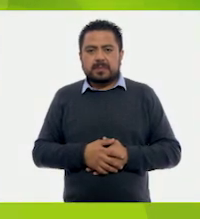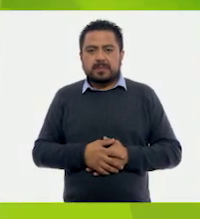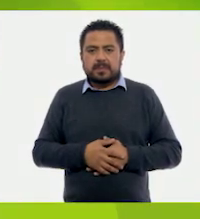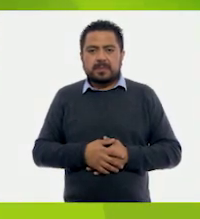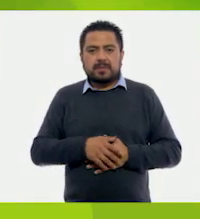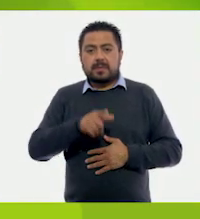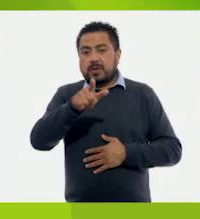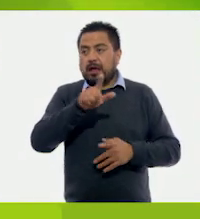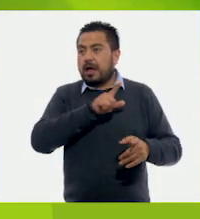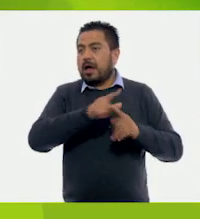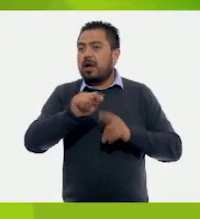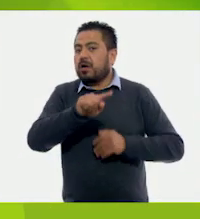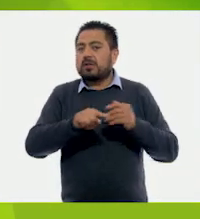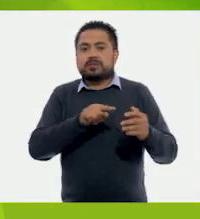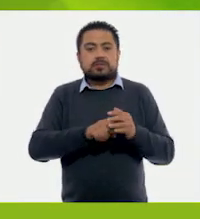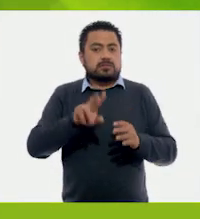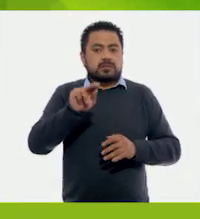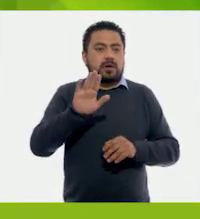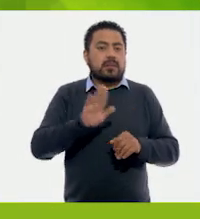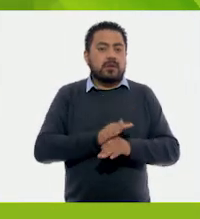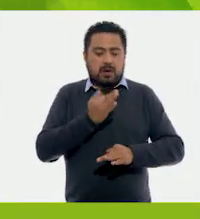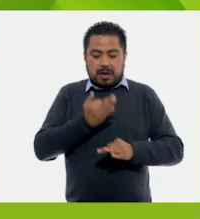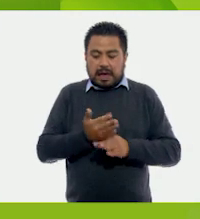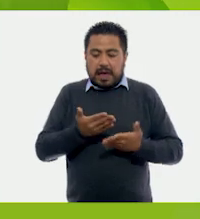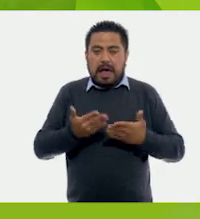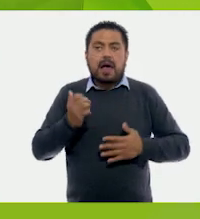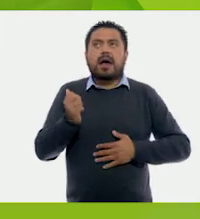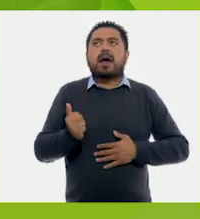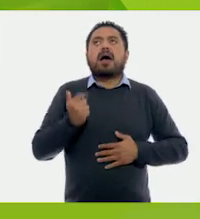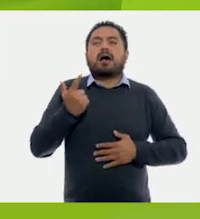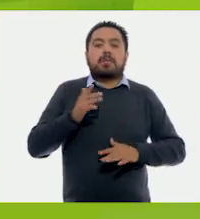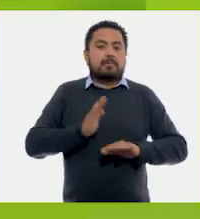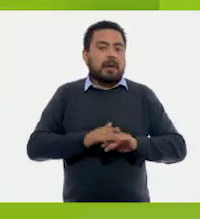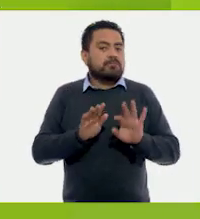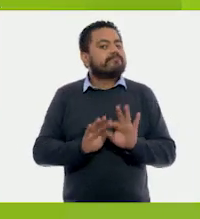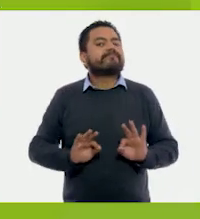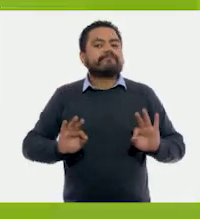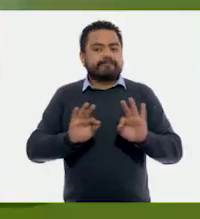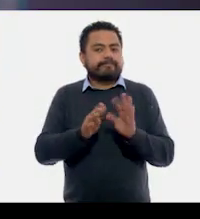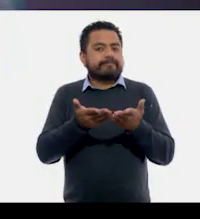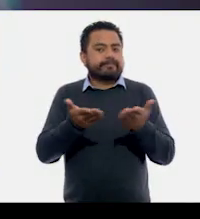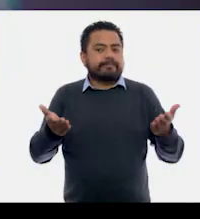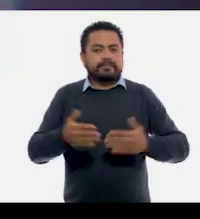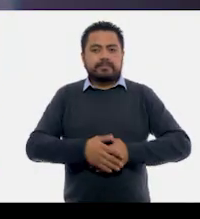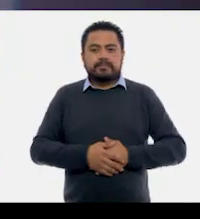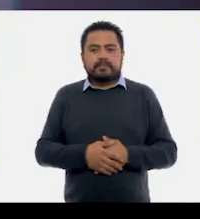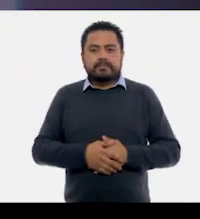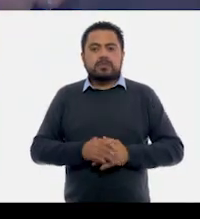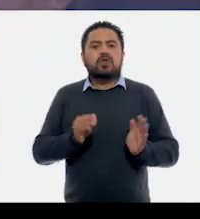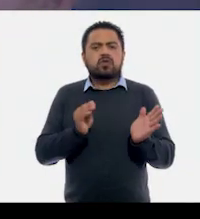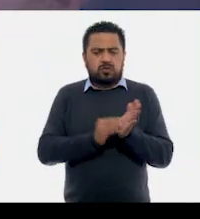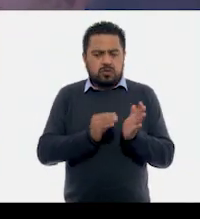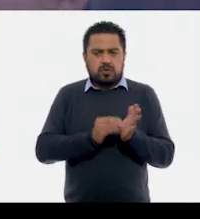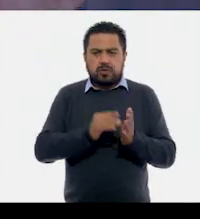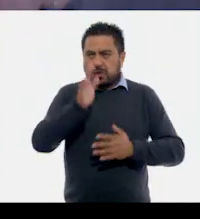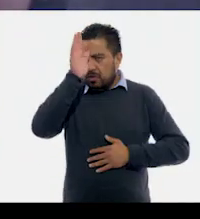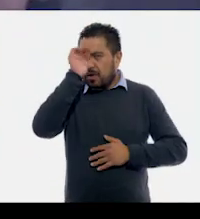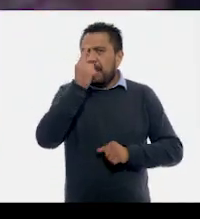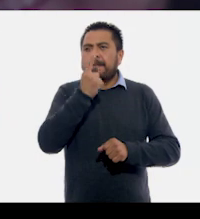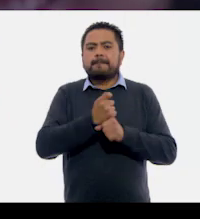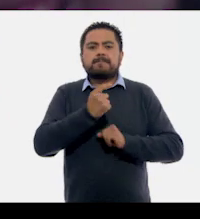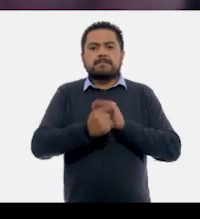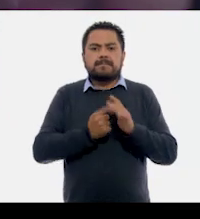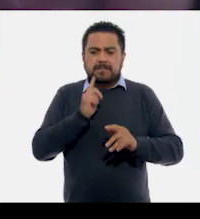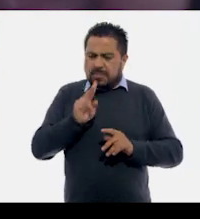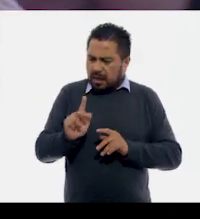No te muevas de tu lugar, porque viene algo muy importante. Todavía me acuerdo la primera vez que vi